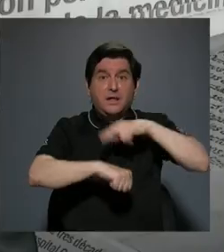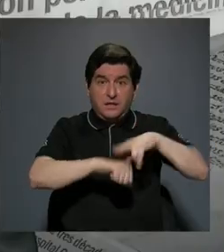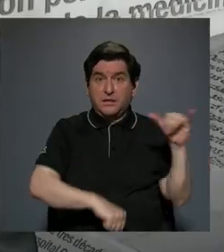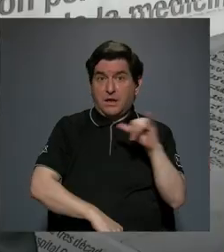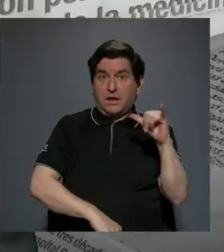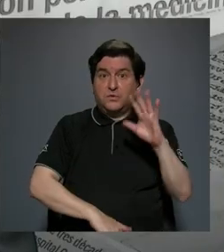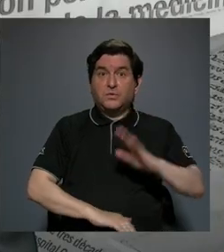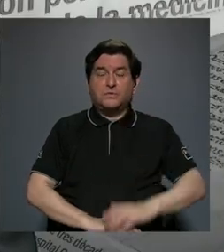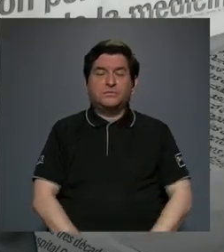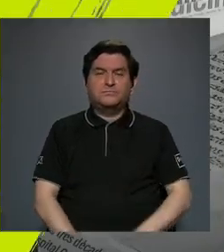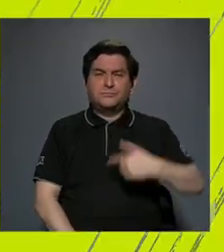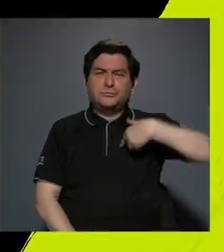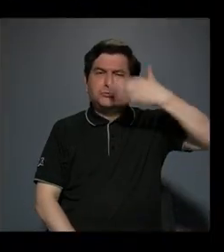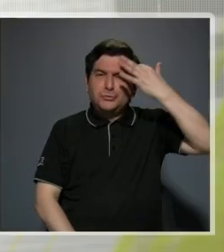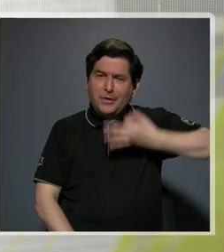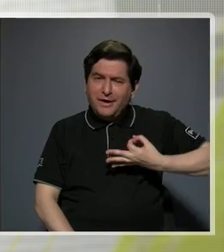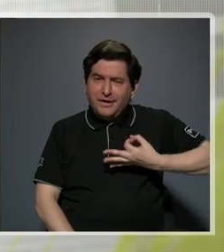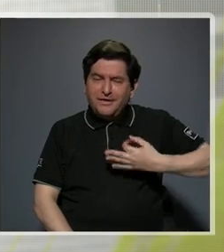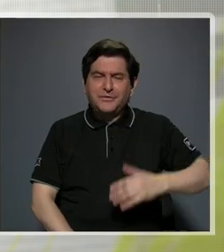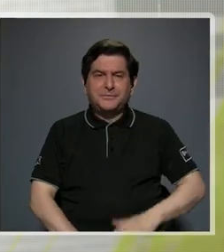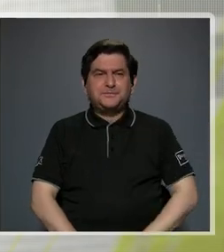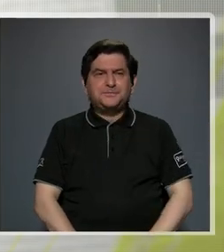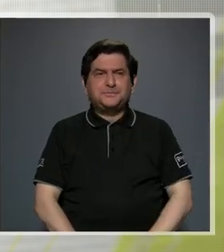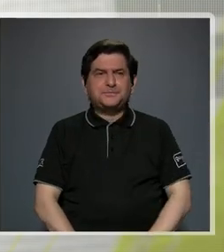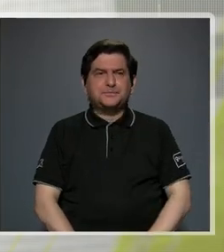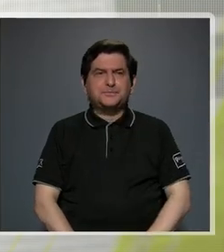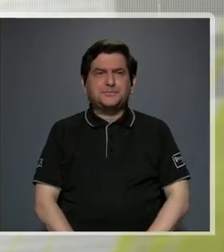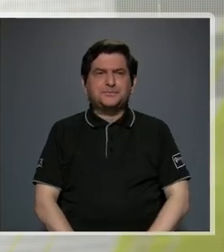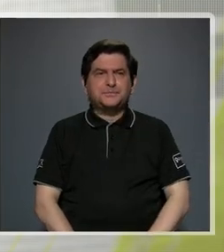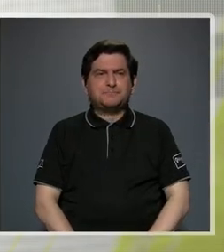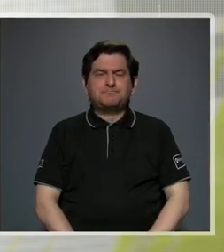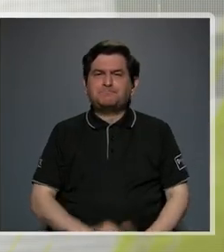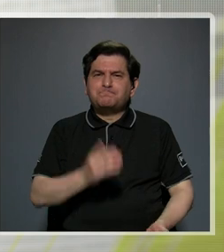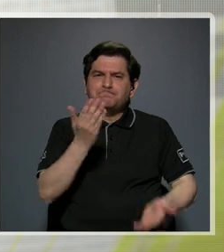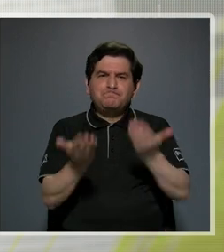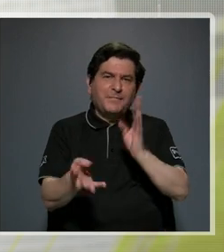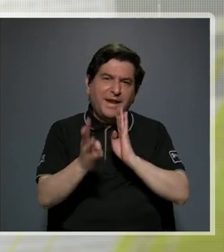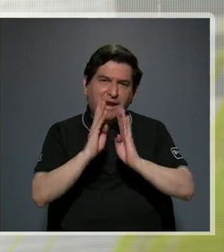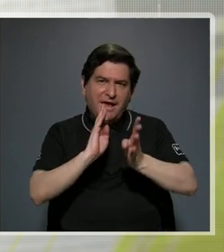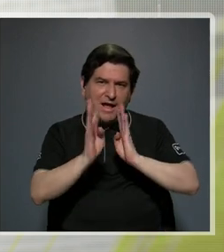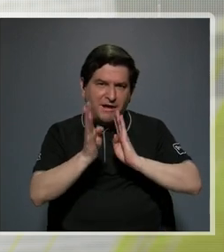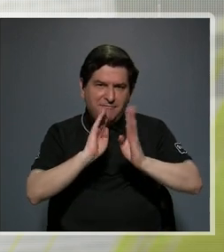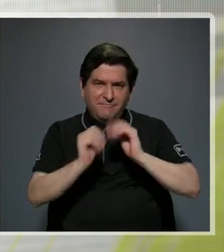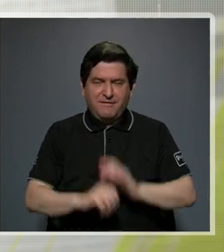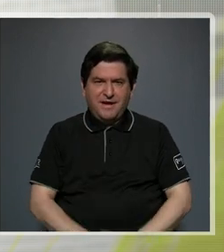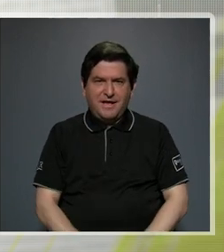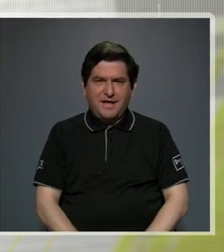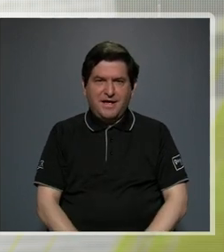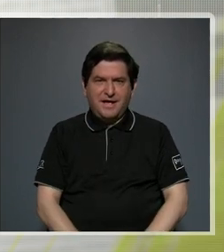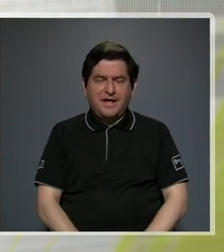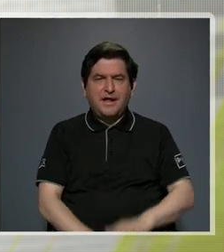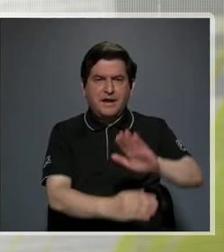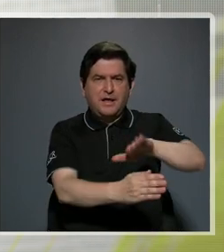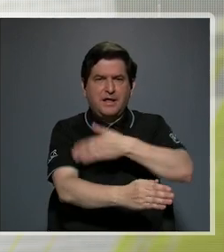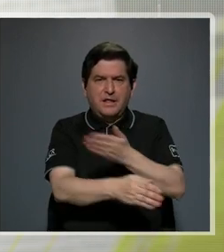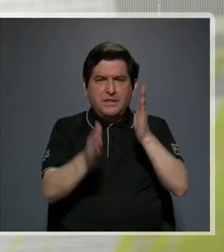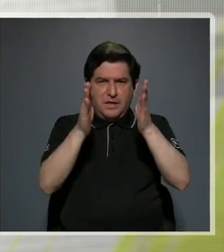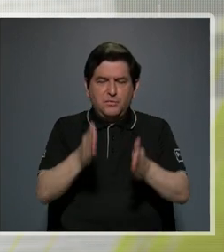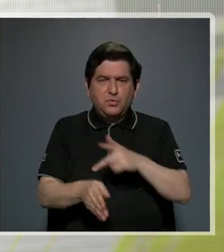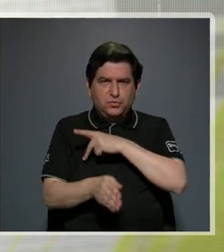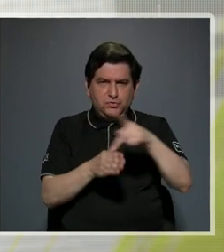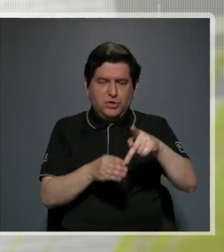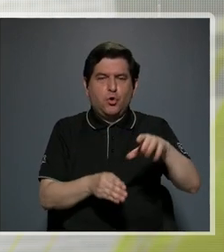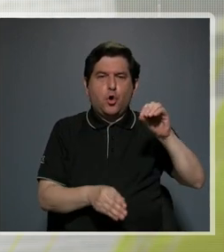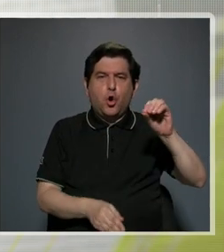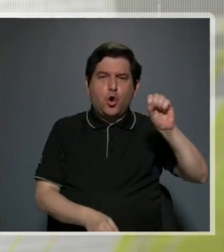Yo creo que digamos para hablar del músico profesional que conforma la